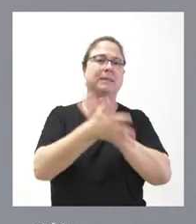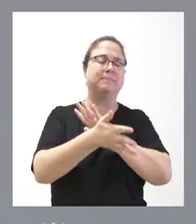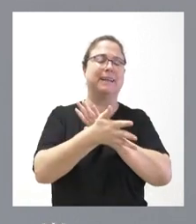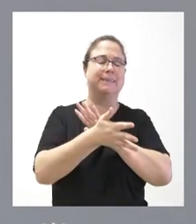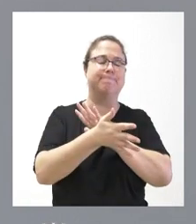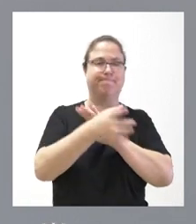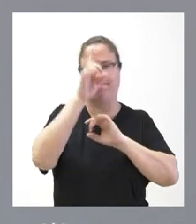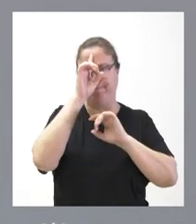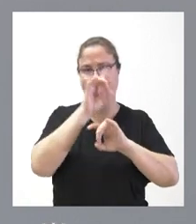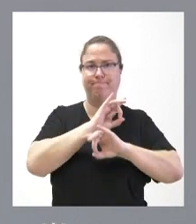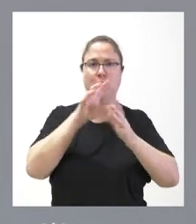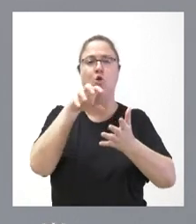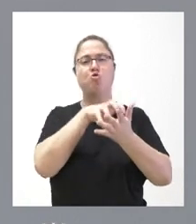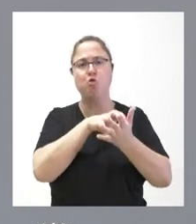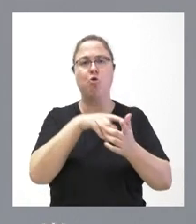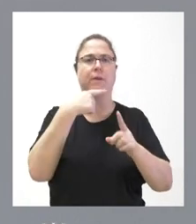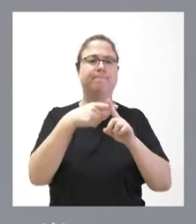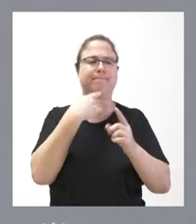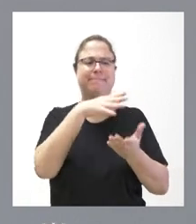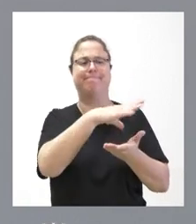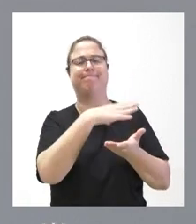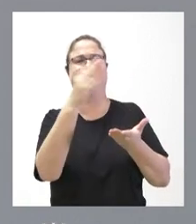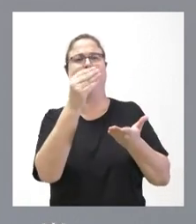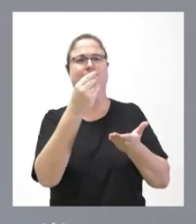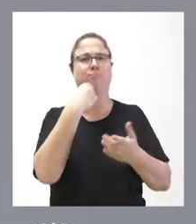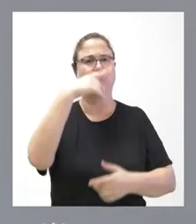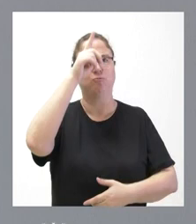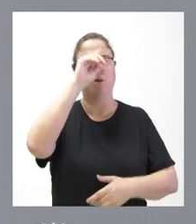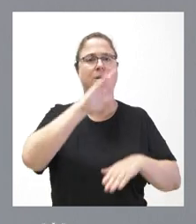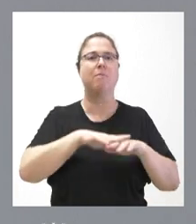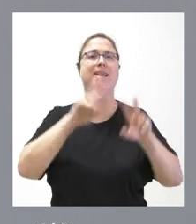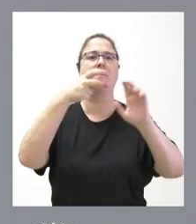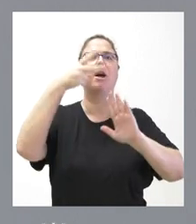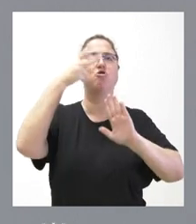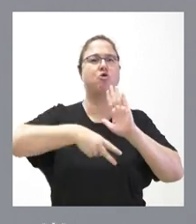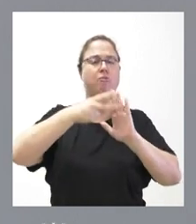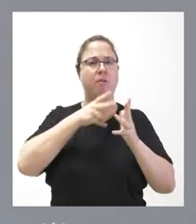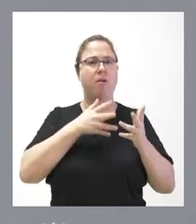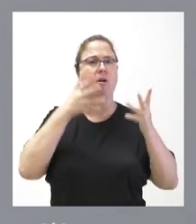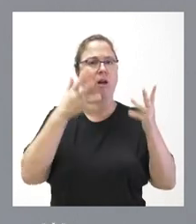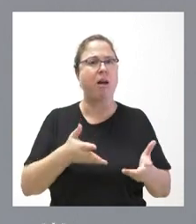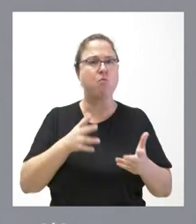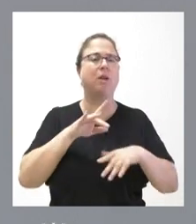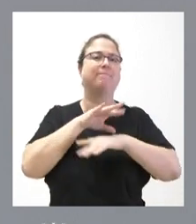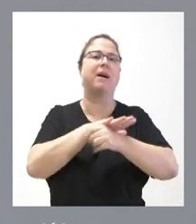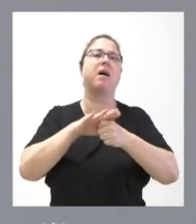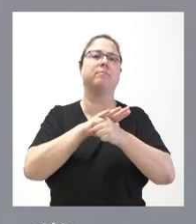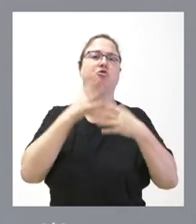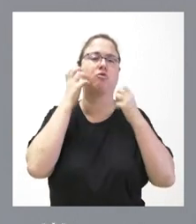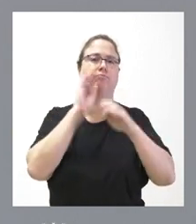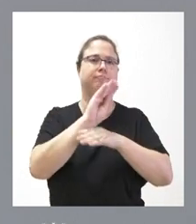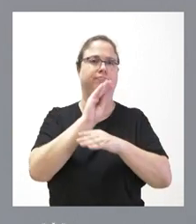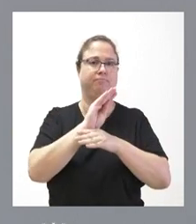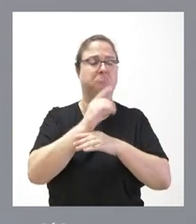dudas interpretativas que pudieran existir respecto de las normativas vigentes a juicio de los veterinarios. Y yo creo que está siendo